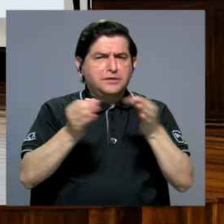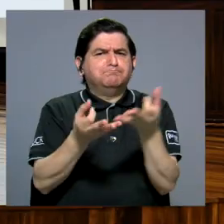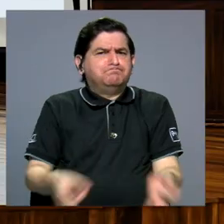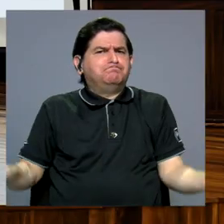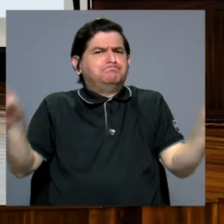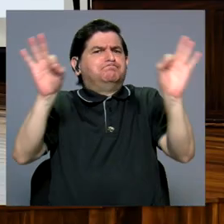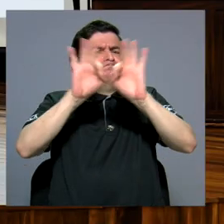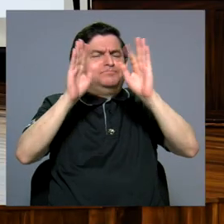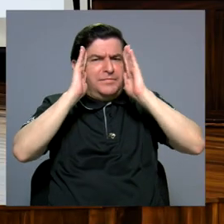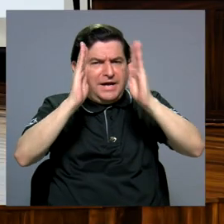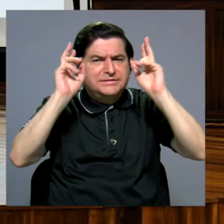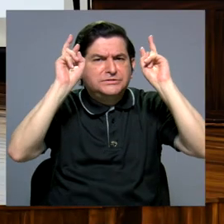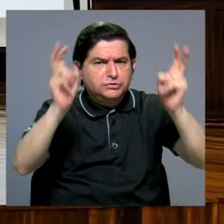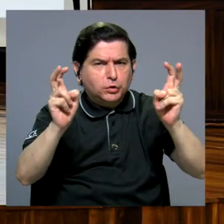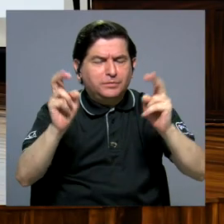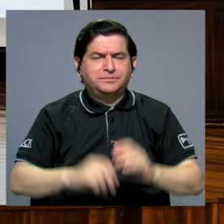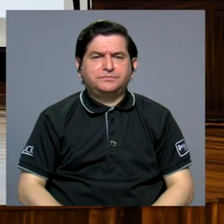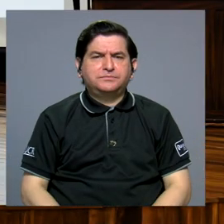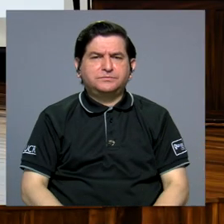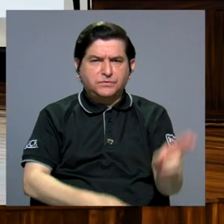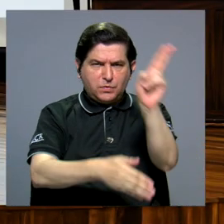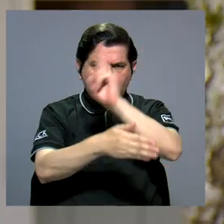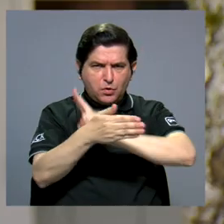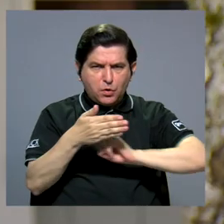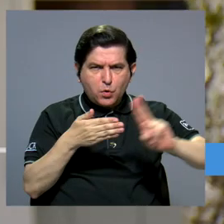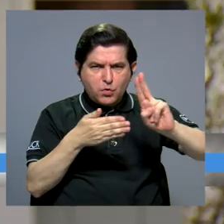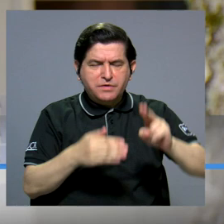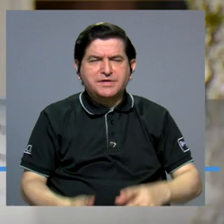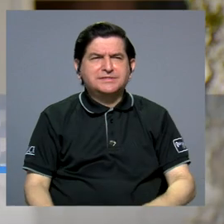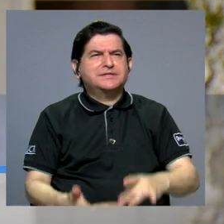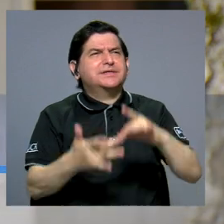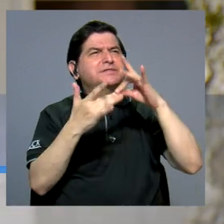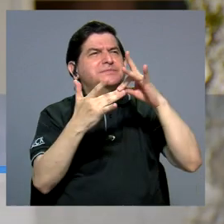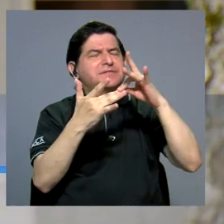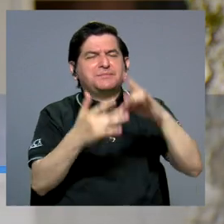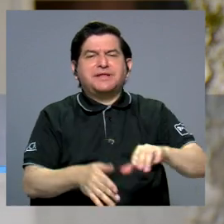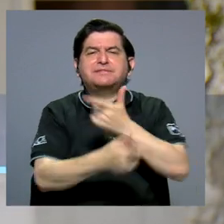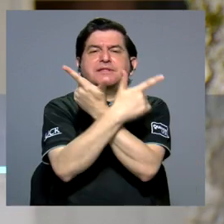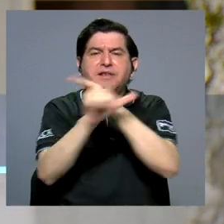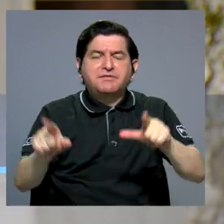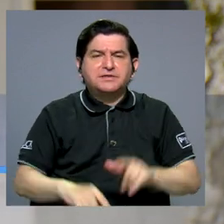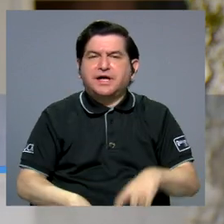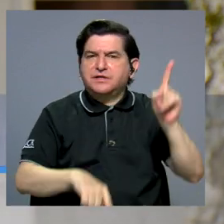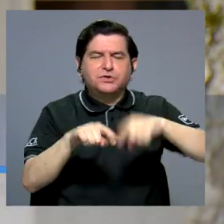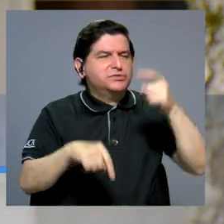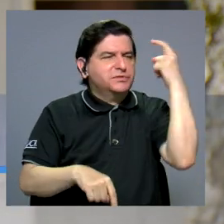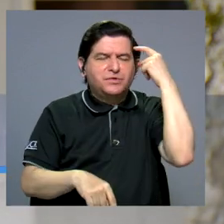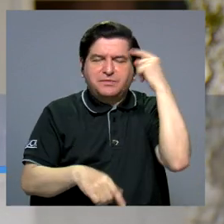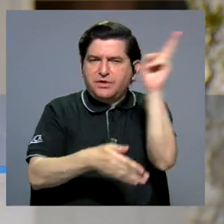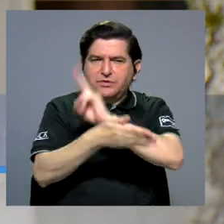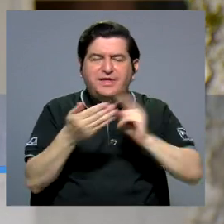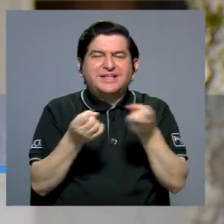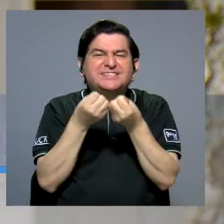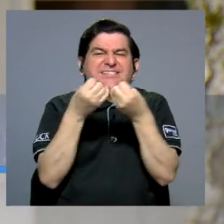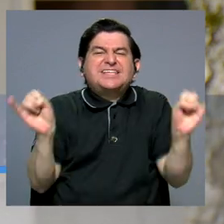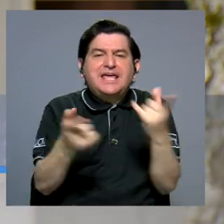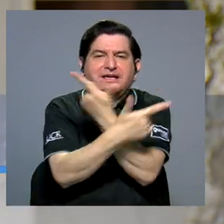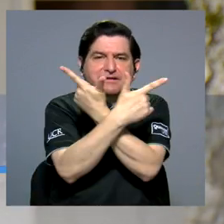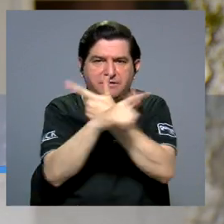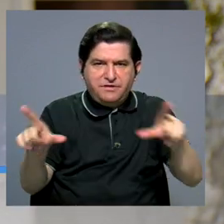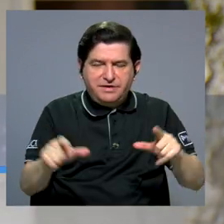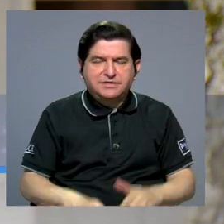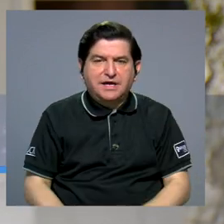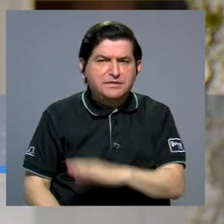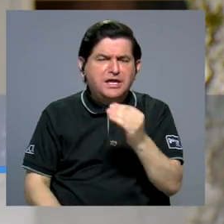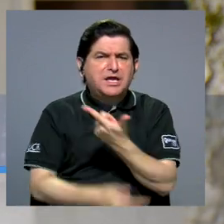Baudrill explicó la importancia de abordar este tema. Las universidades son esencialmente libertad y no se puede concebir una universidad en la que no